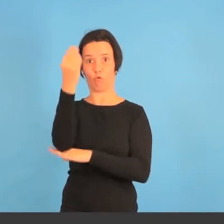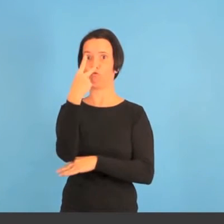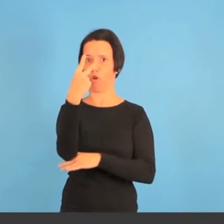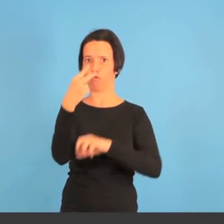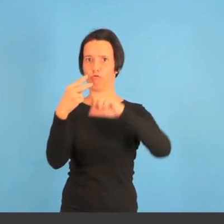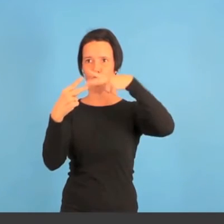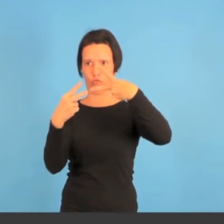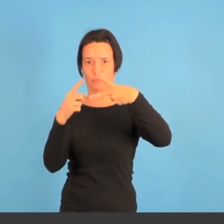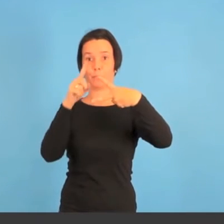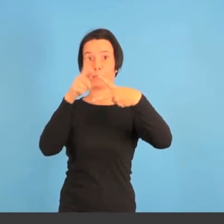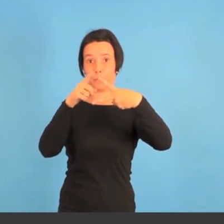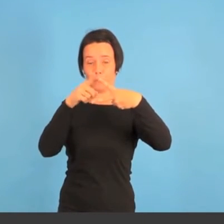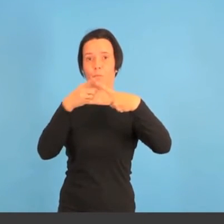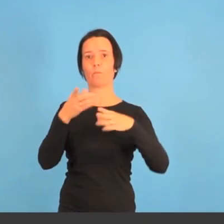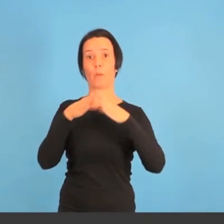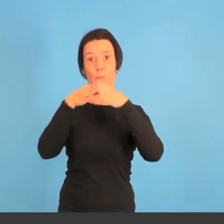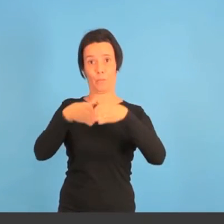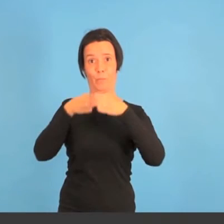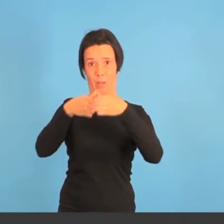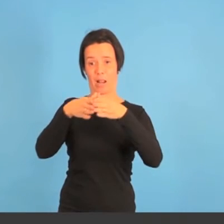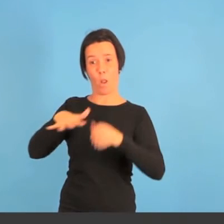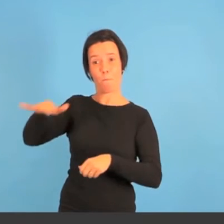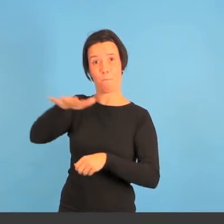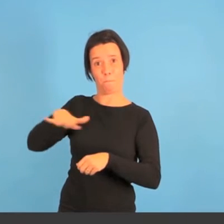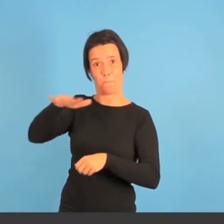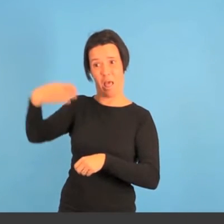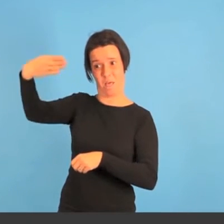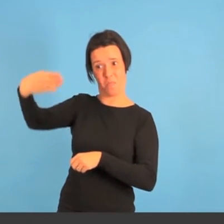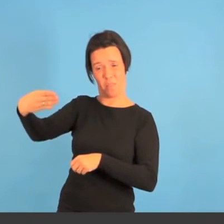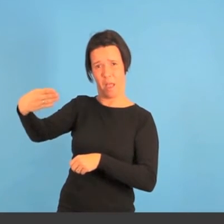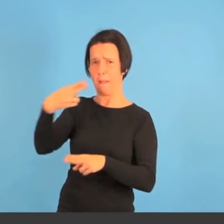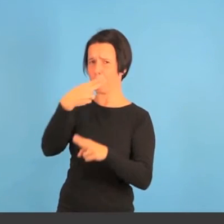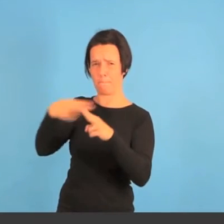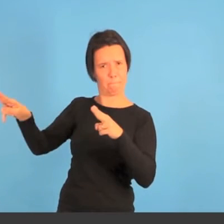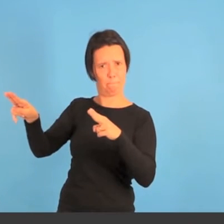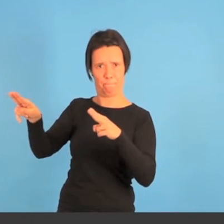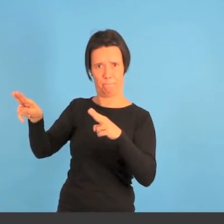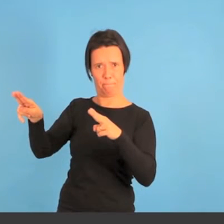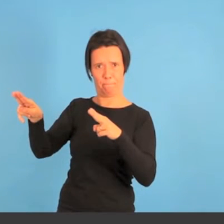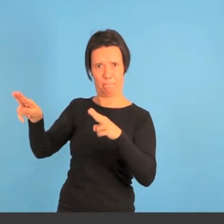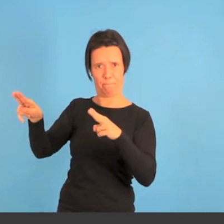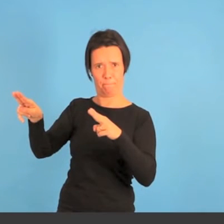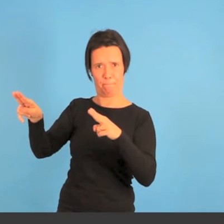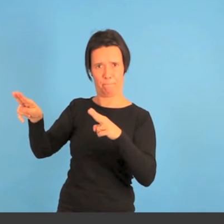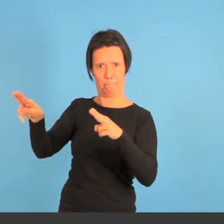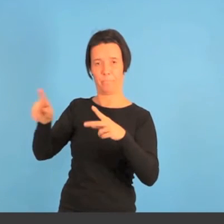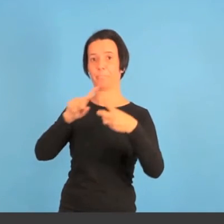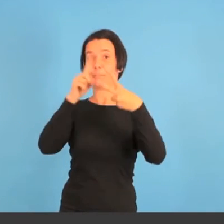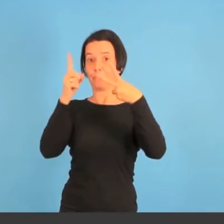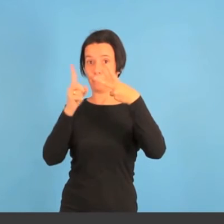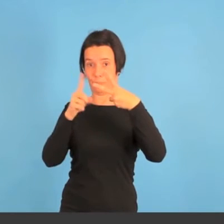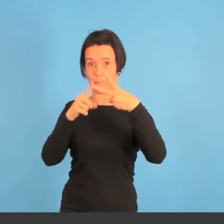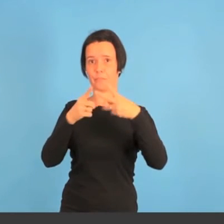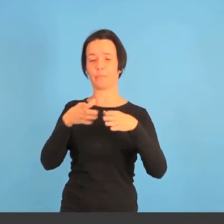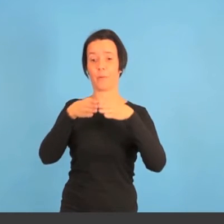Consta de dos partes, una en tierra, sobre una original plaza, que simboliza una barca Y la otra,